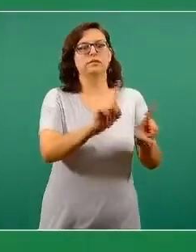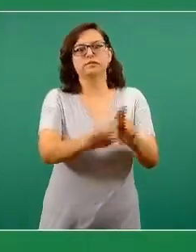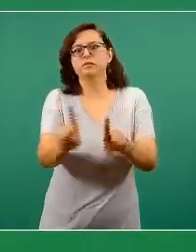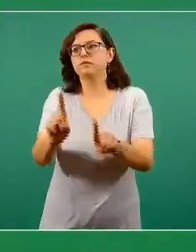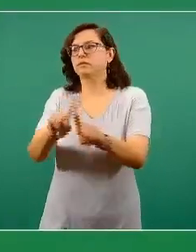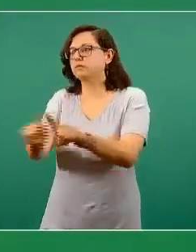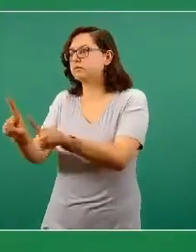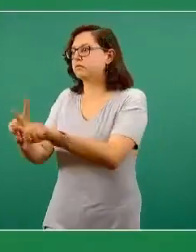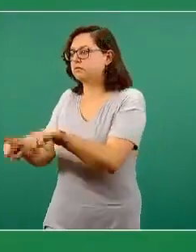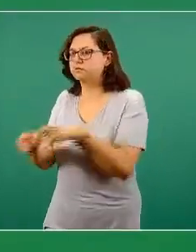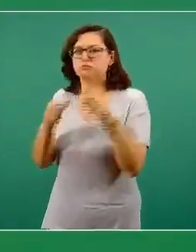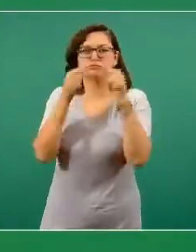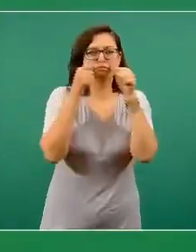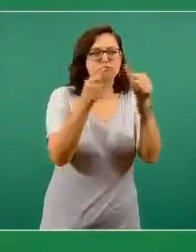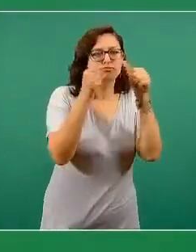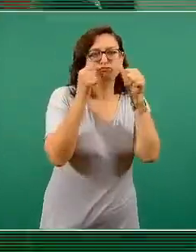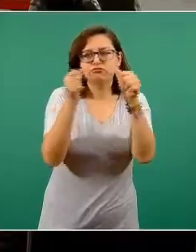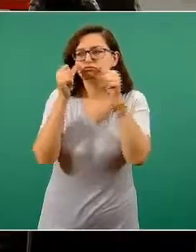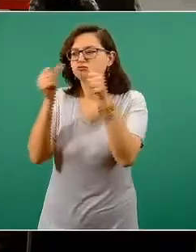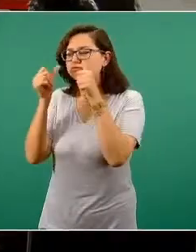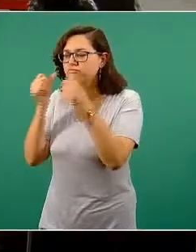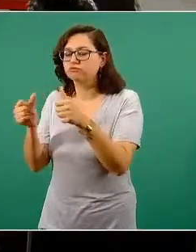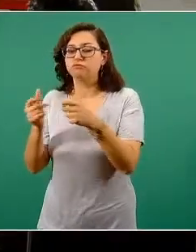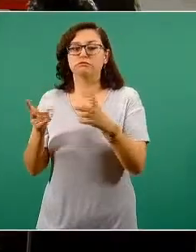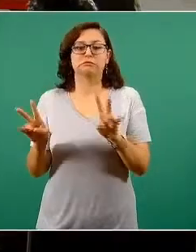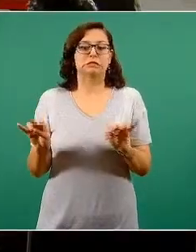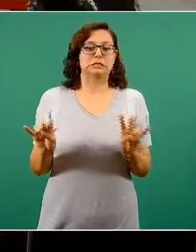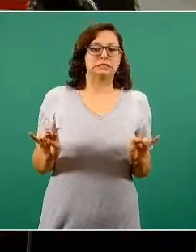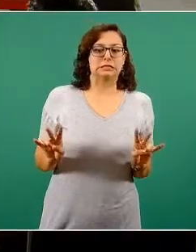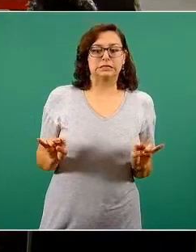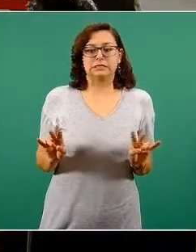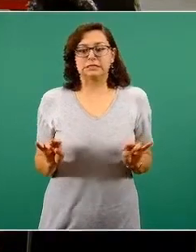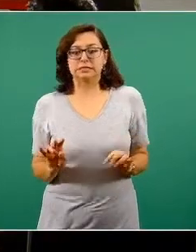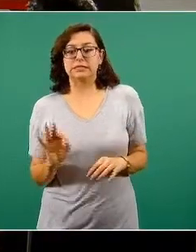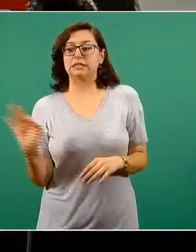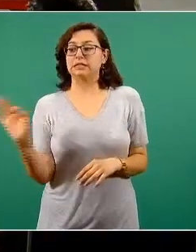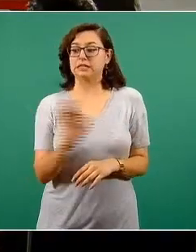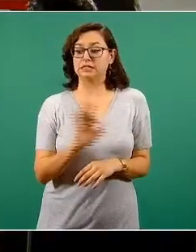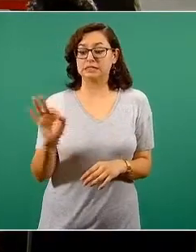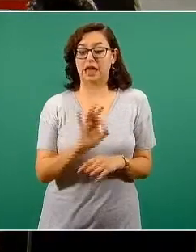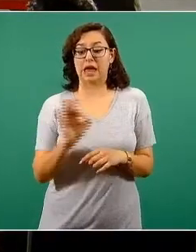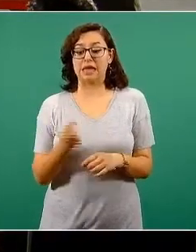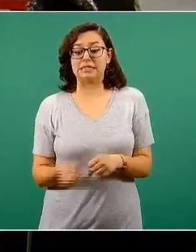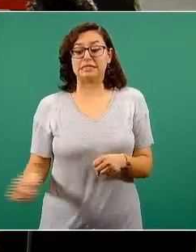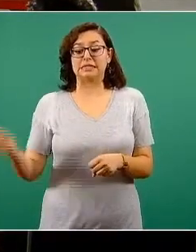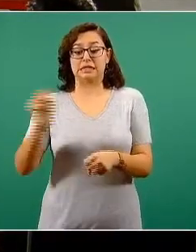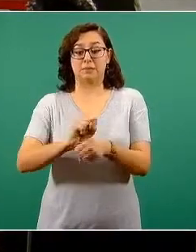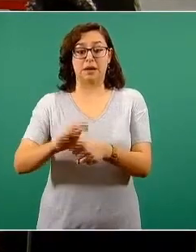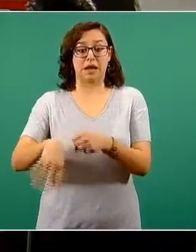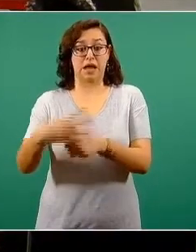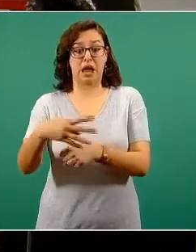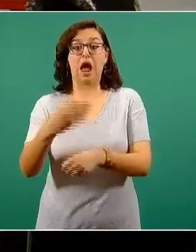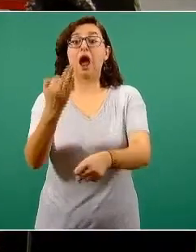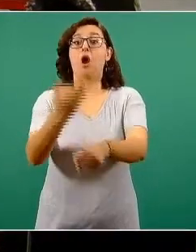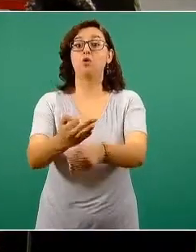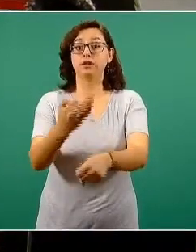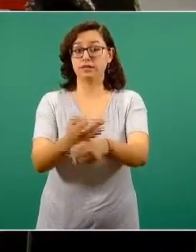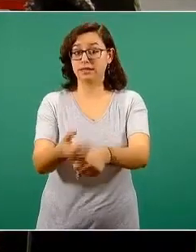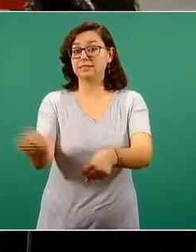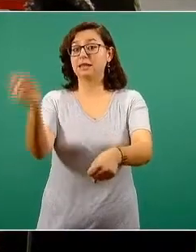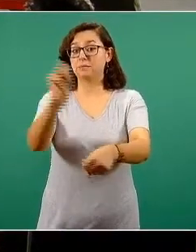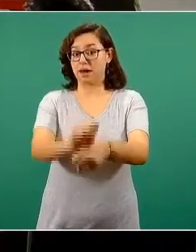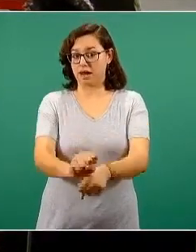tendencias, etcétera. Con la preocupación de que en la Semana 14 del año, en este momento estamos en la Semana 17,